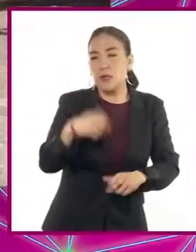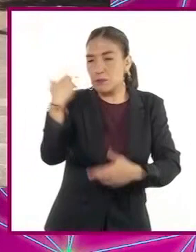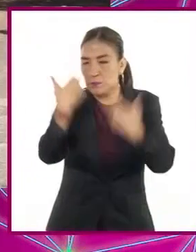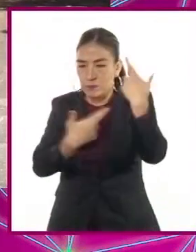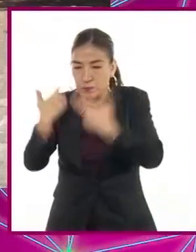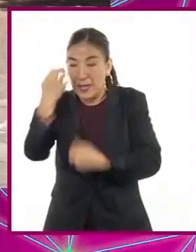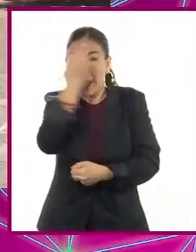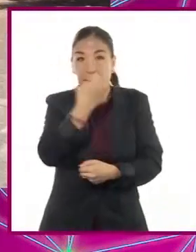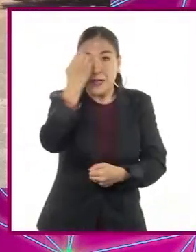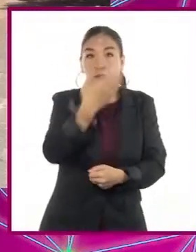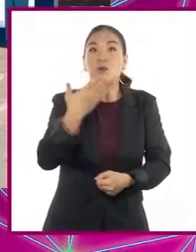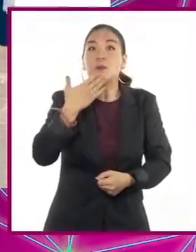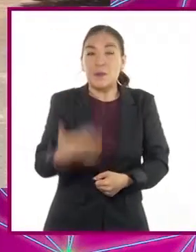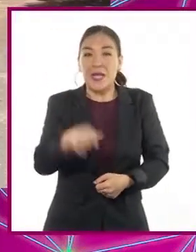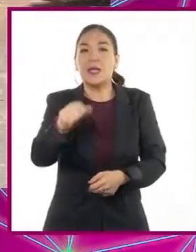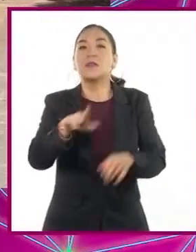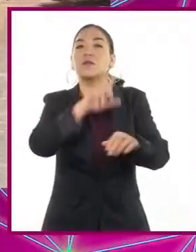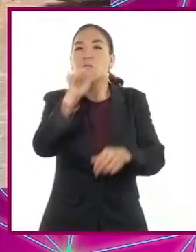Las